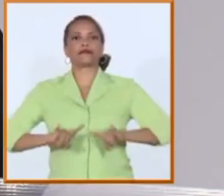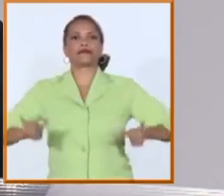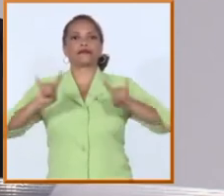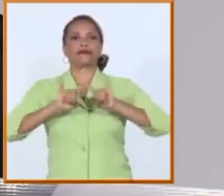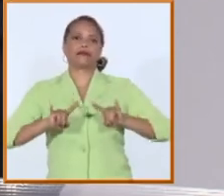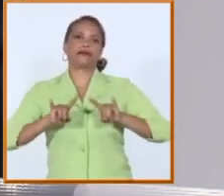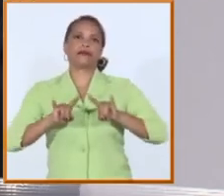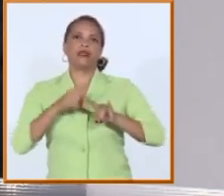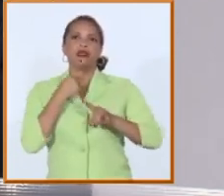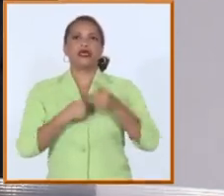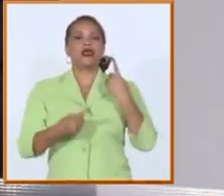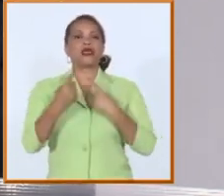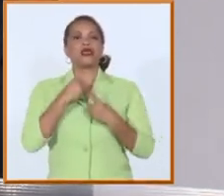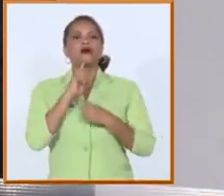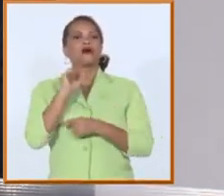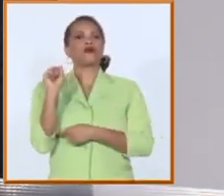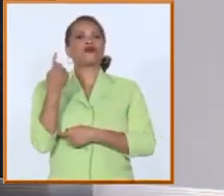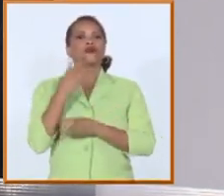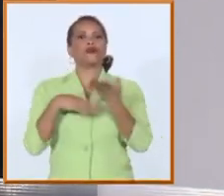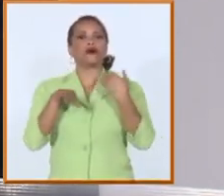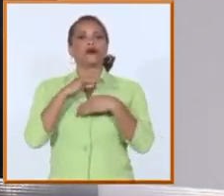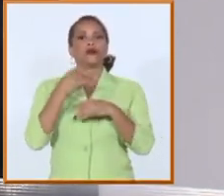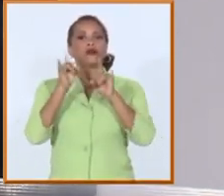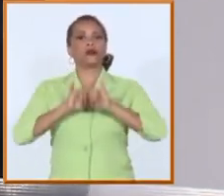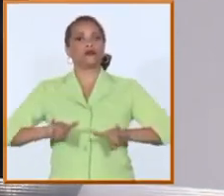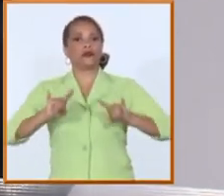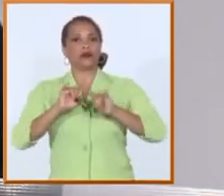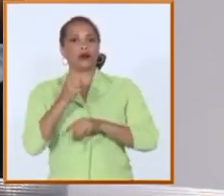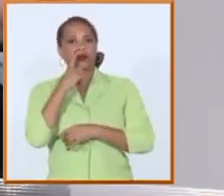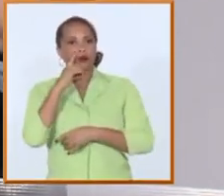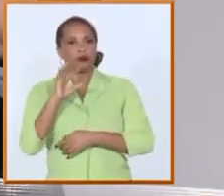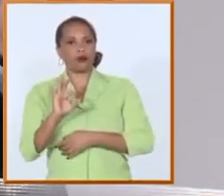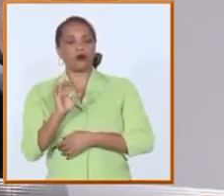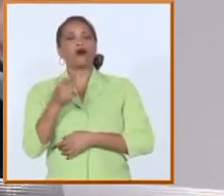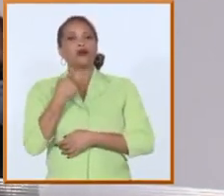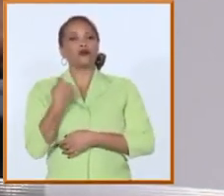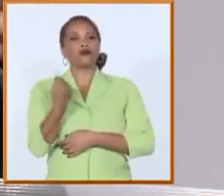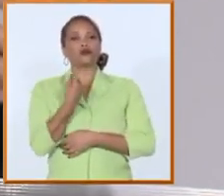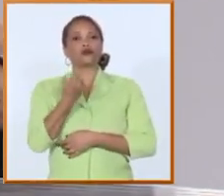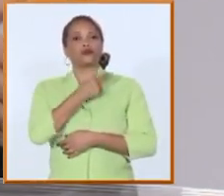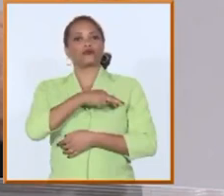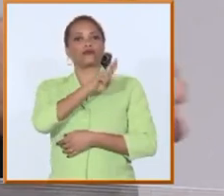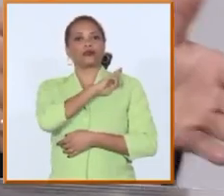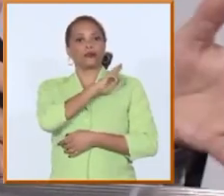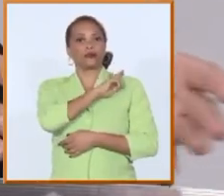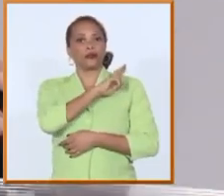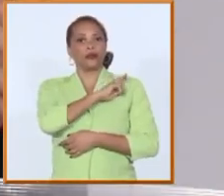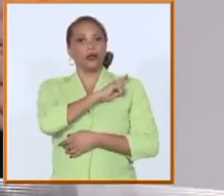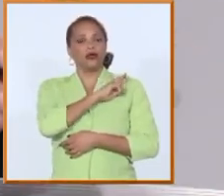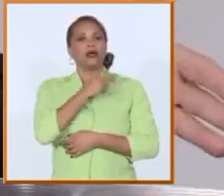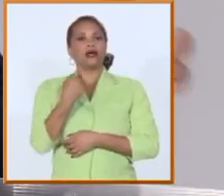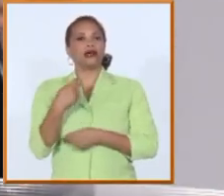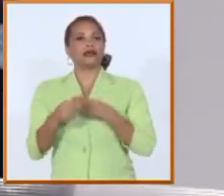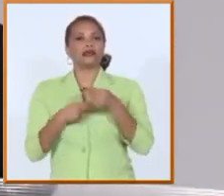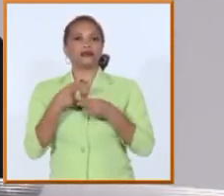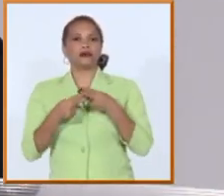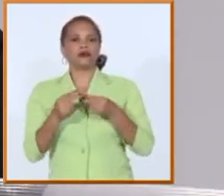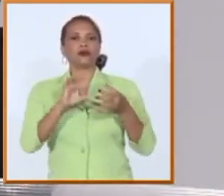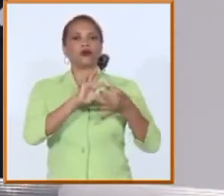a hablar de retos que no solo son del ministerio de educación superior aunque nosotros por la responsabilidad que tenemos nos toca coordinar un poco